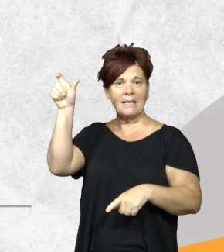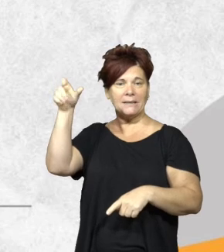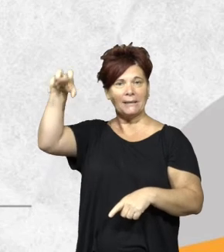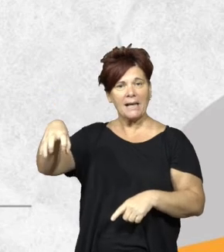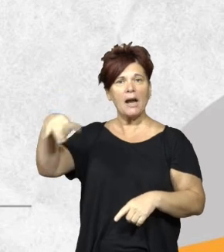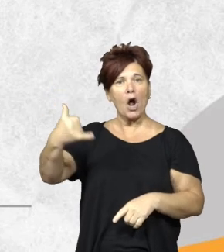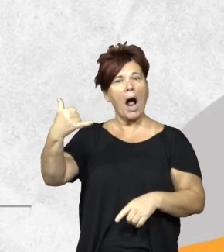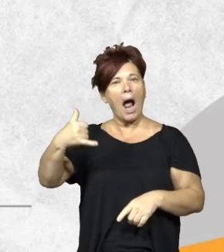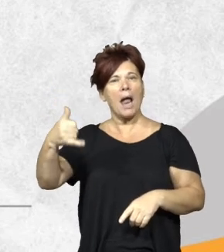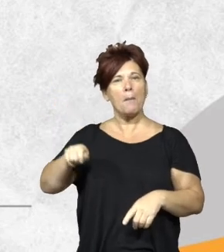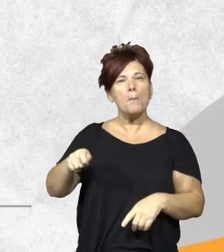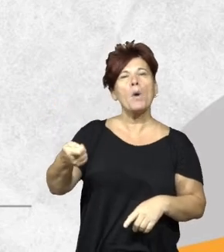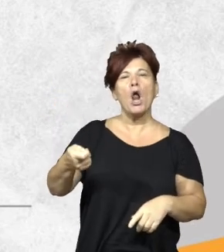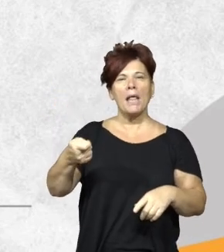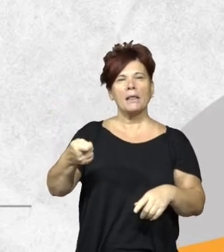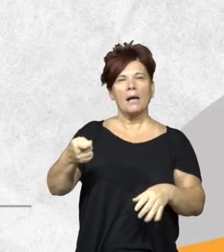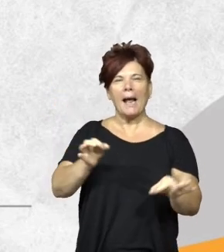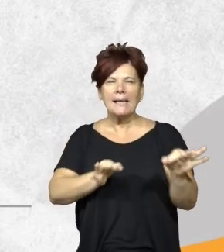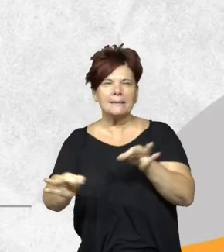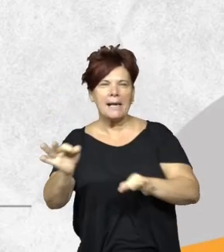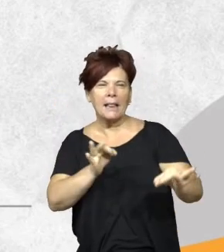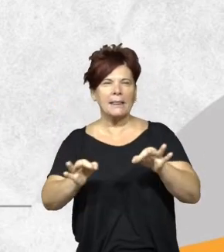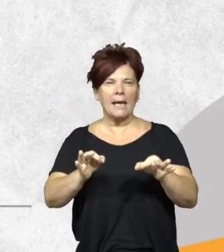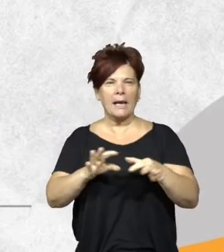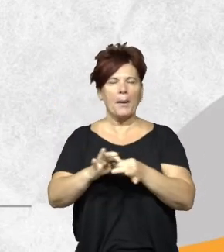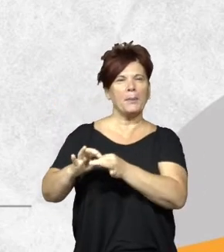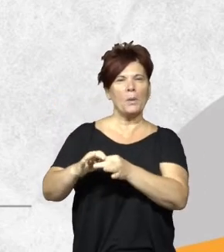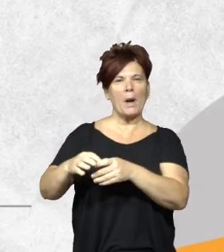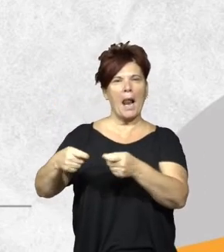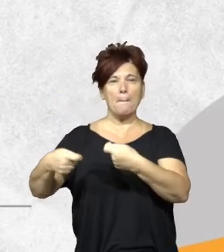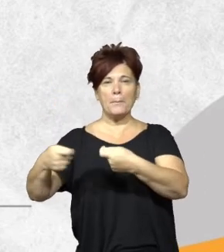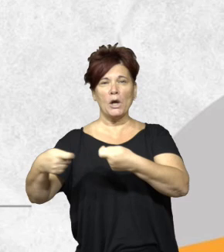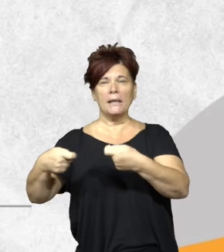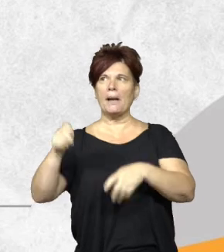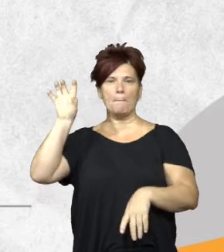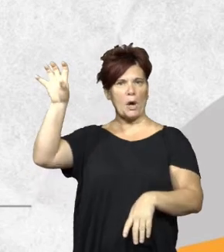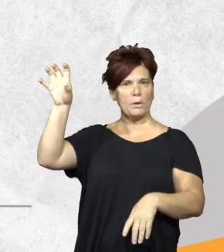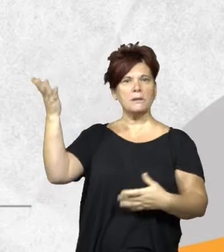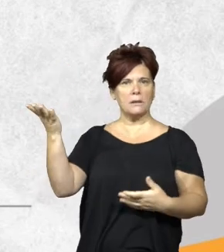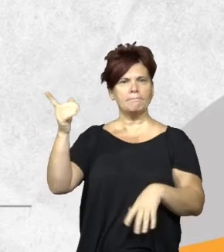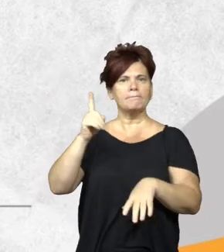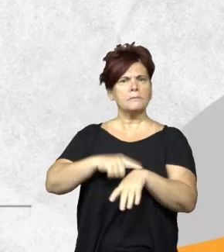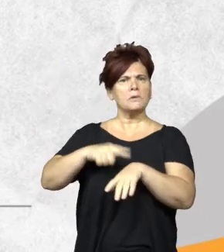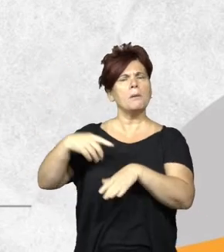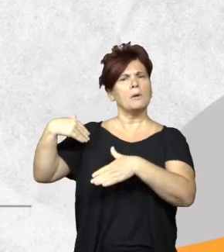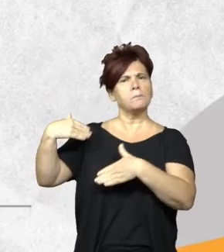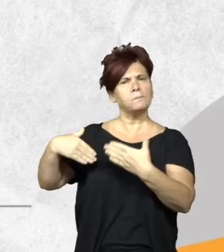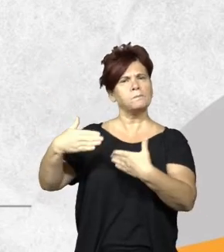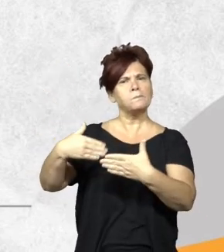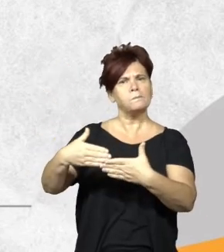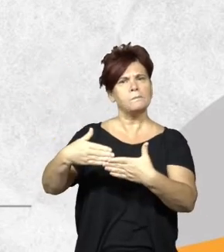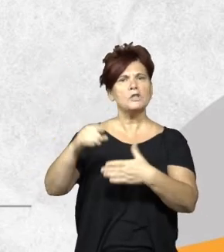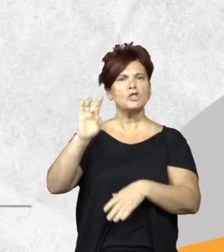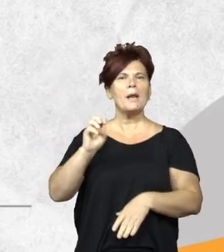la política ambiental como un eje estratégico de la política del gobierno de la provincia, que por mucho tiempo se llamó simplemente